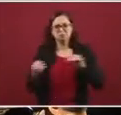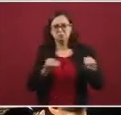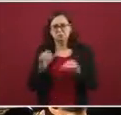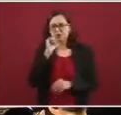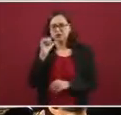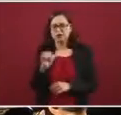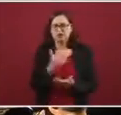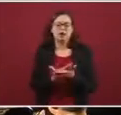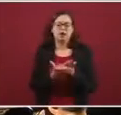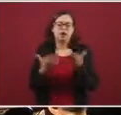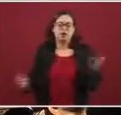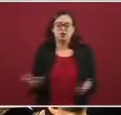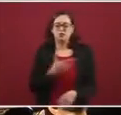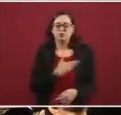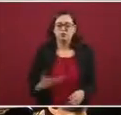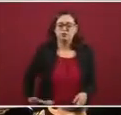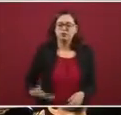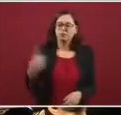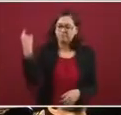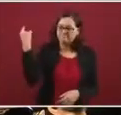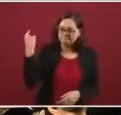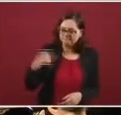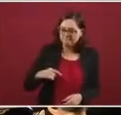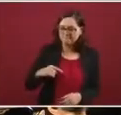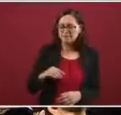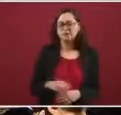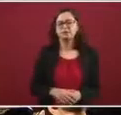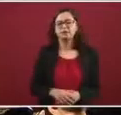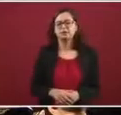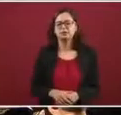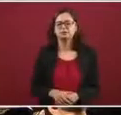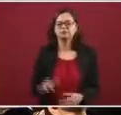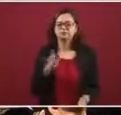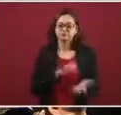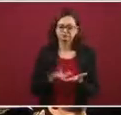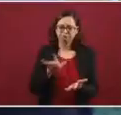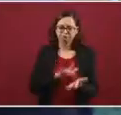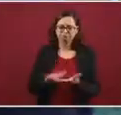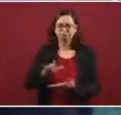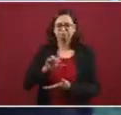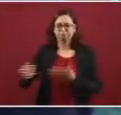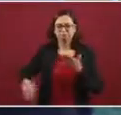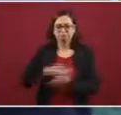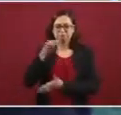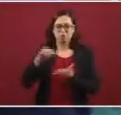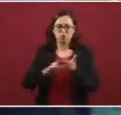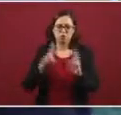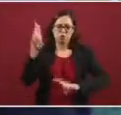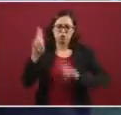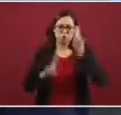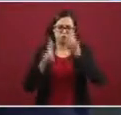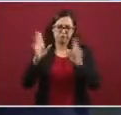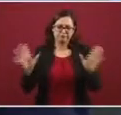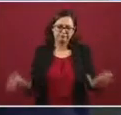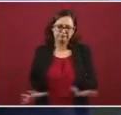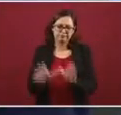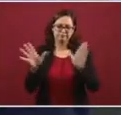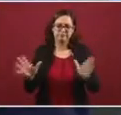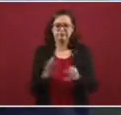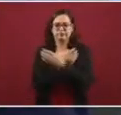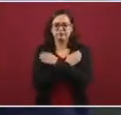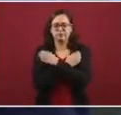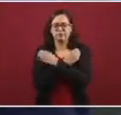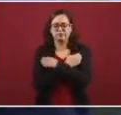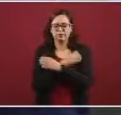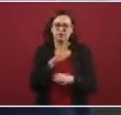bueno, pues la instrucción del señor presidente ha sido muy puntual y es apoyar al municipio para un proyecto educativo, para un proyecto que transforme